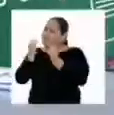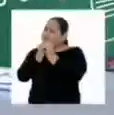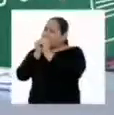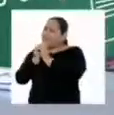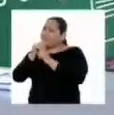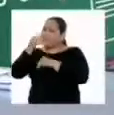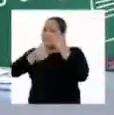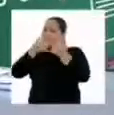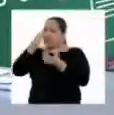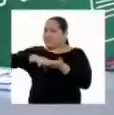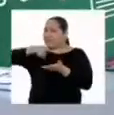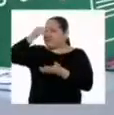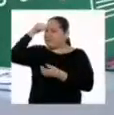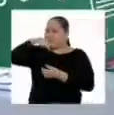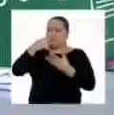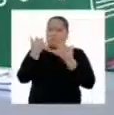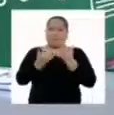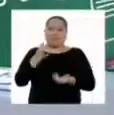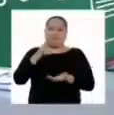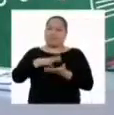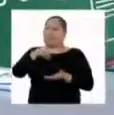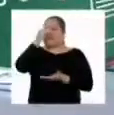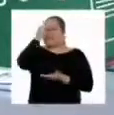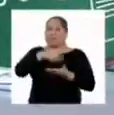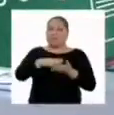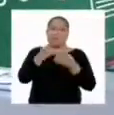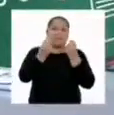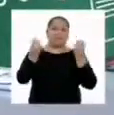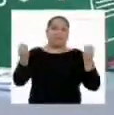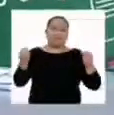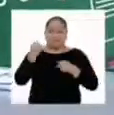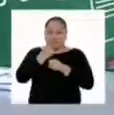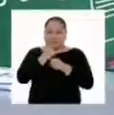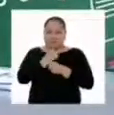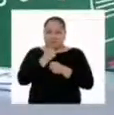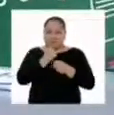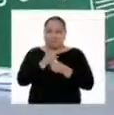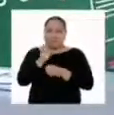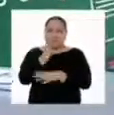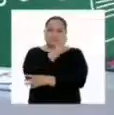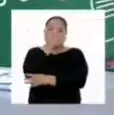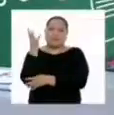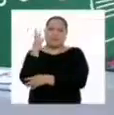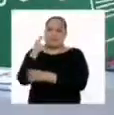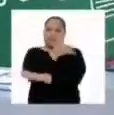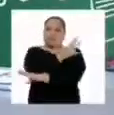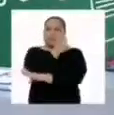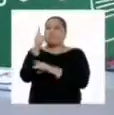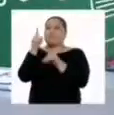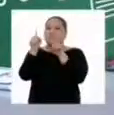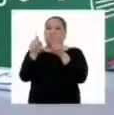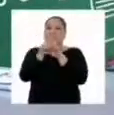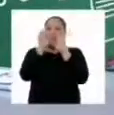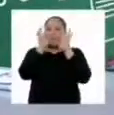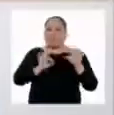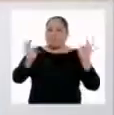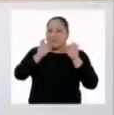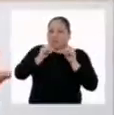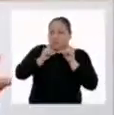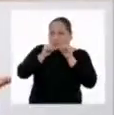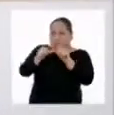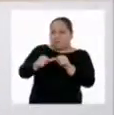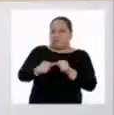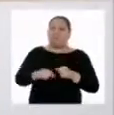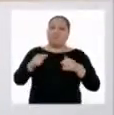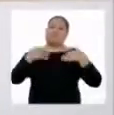proceso de aprendizaje de hoy. Hemos aprendido muchísimo sobre la función de las plantas y los bosques y la importancia de su preservación.